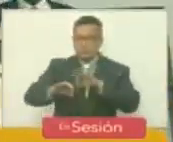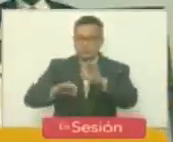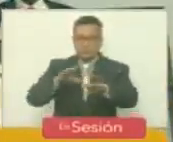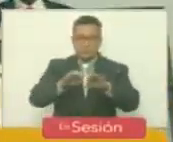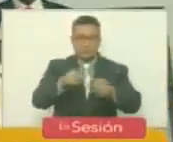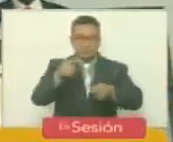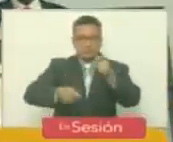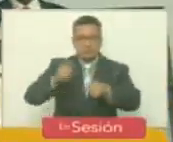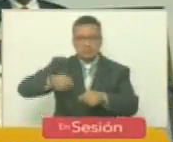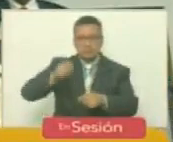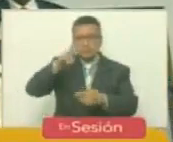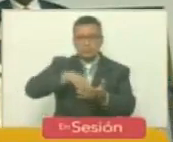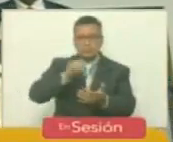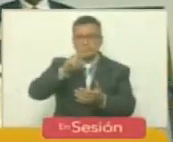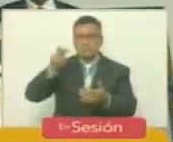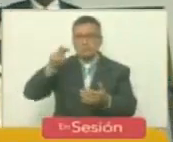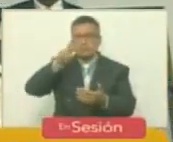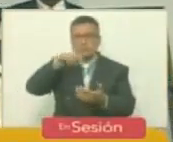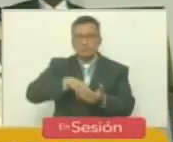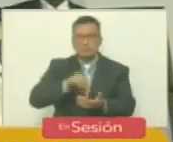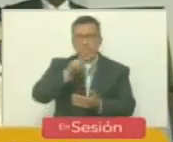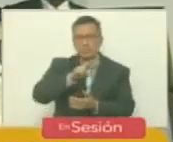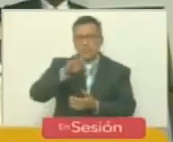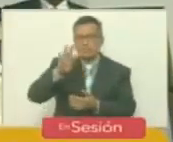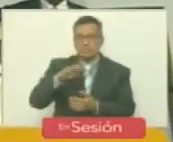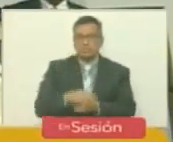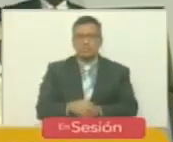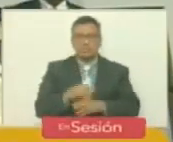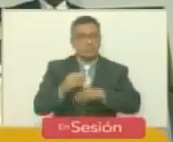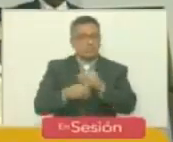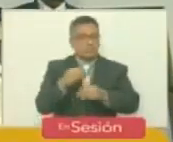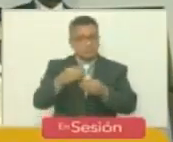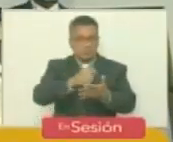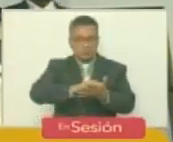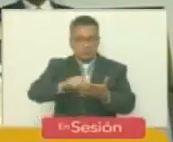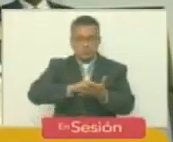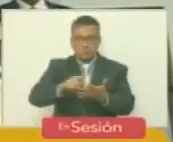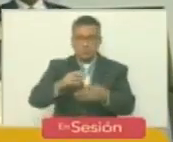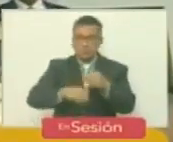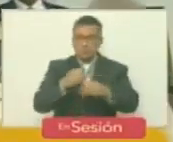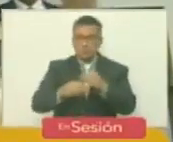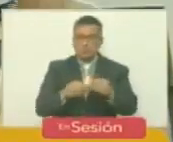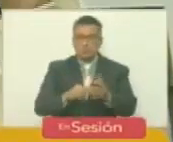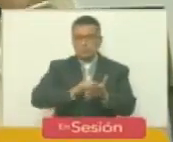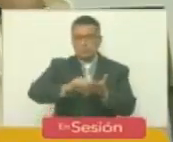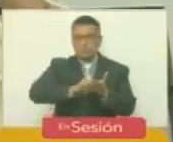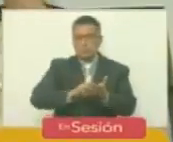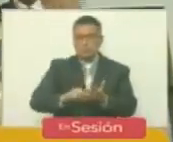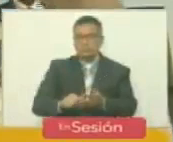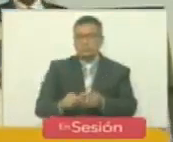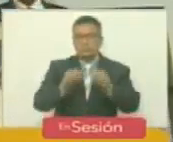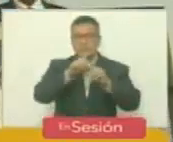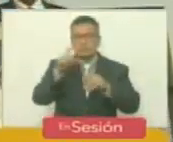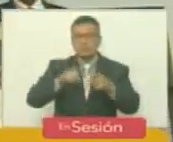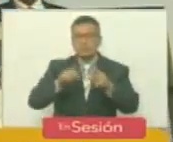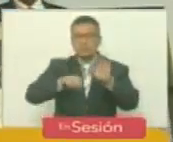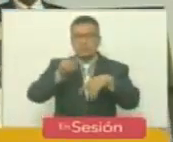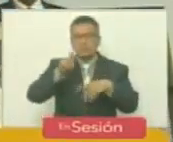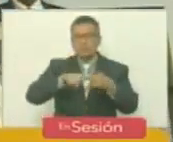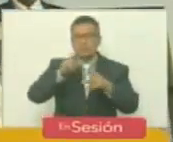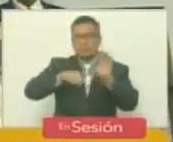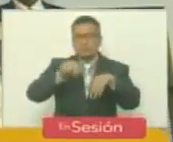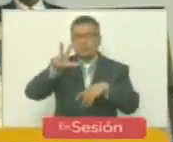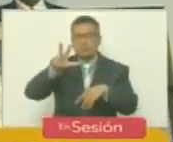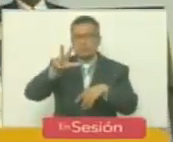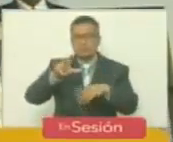Judiciales 2022-2024, de conformidad con lo establecido en los artículos 11, 12 y 13